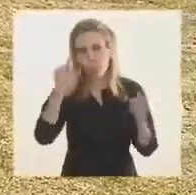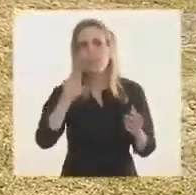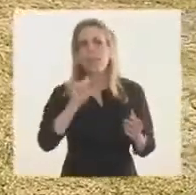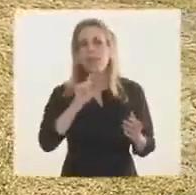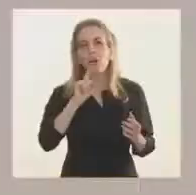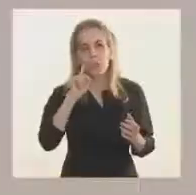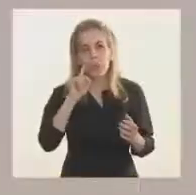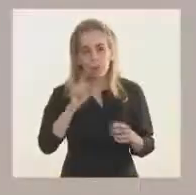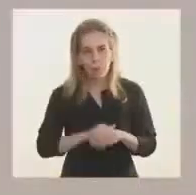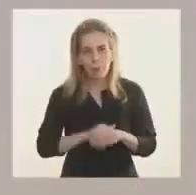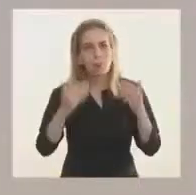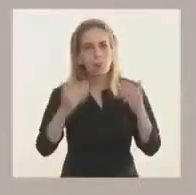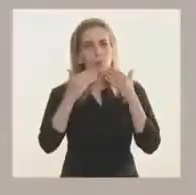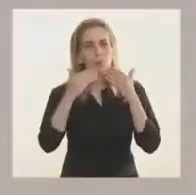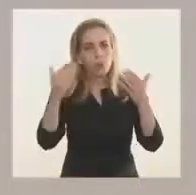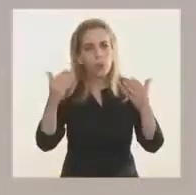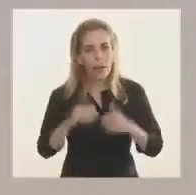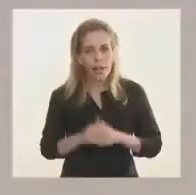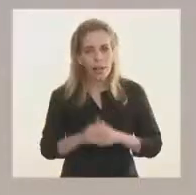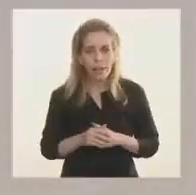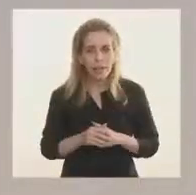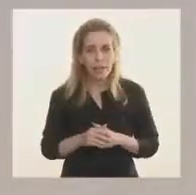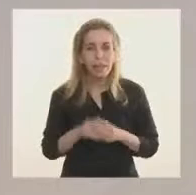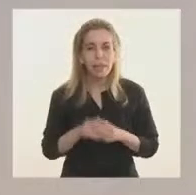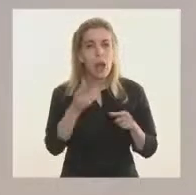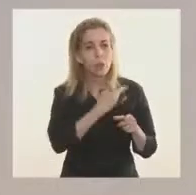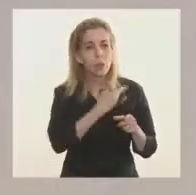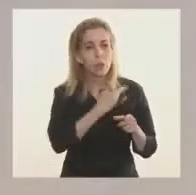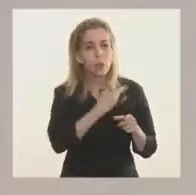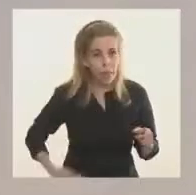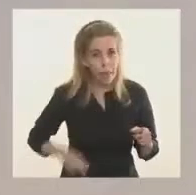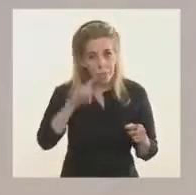Muchísimas gracias, presidente.